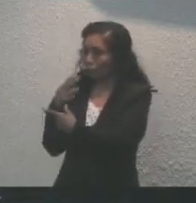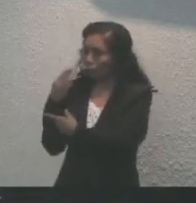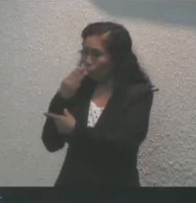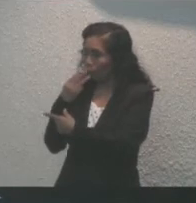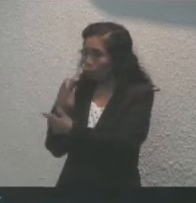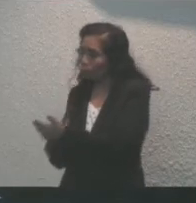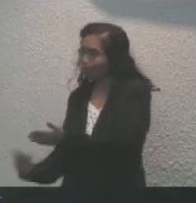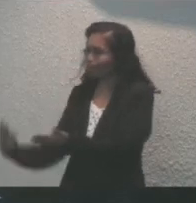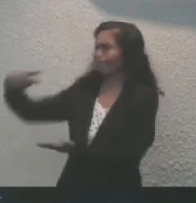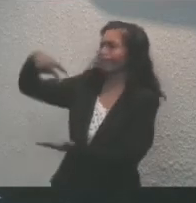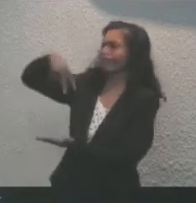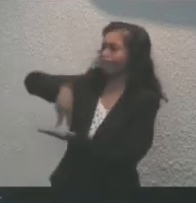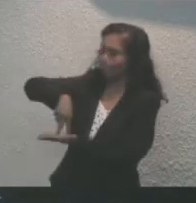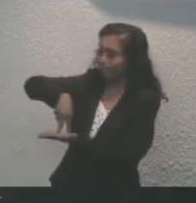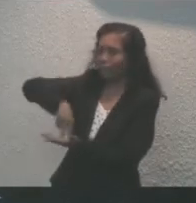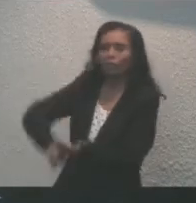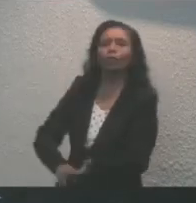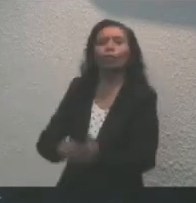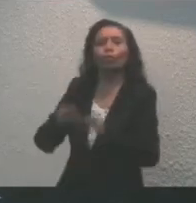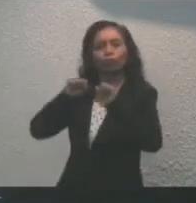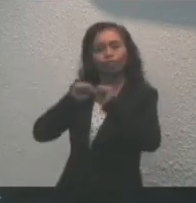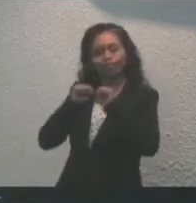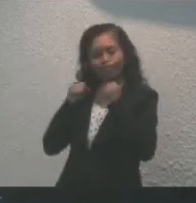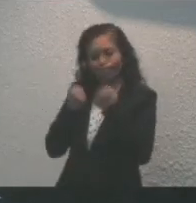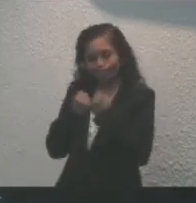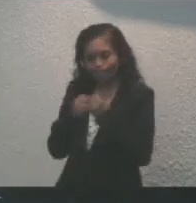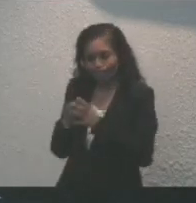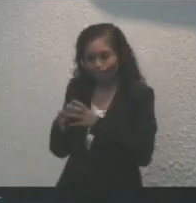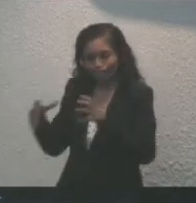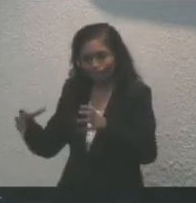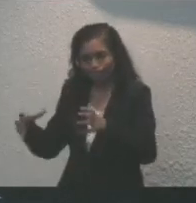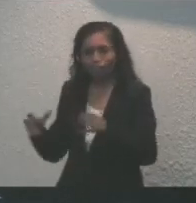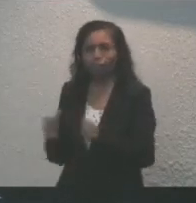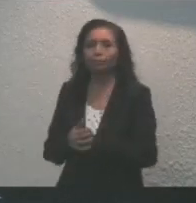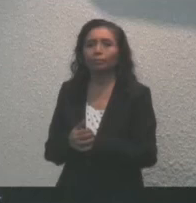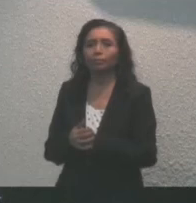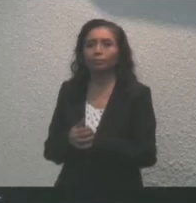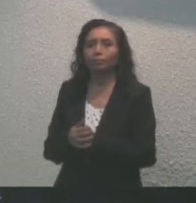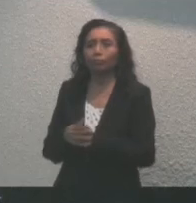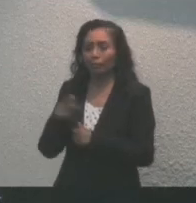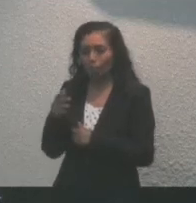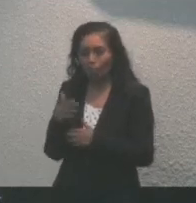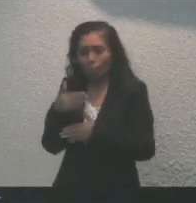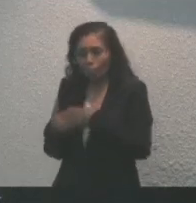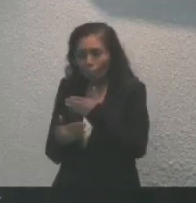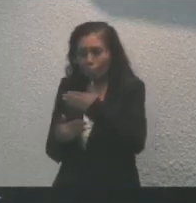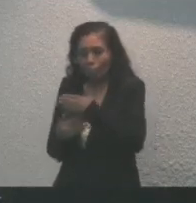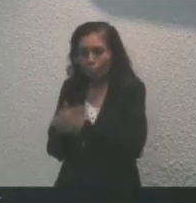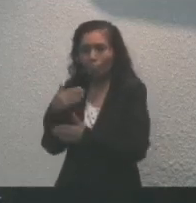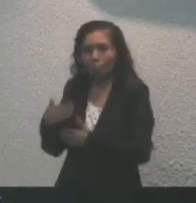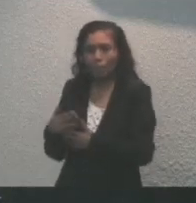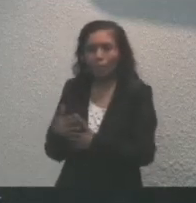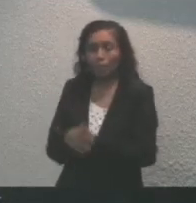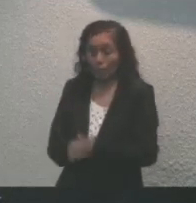estructuraron una nueva sociedad de carácter teocrático militar. La